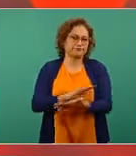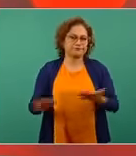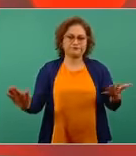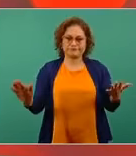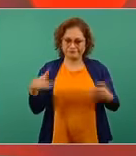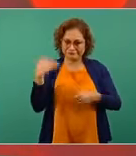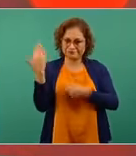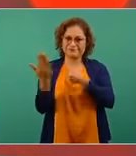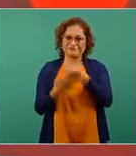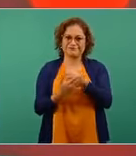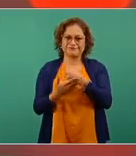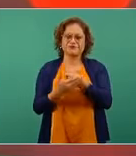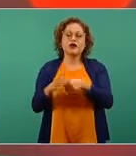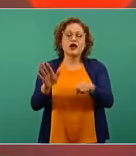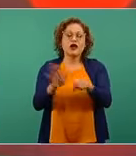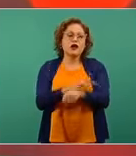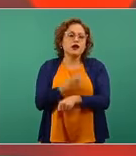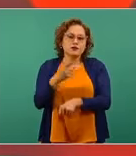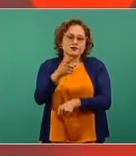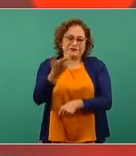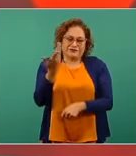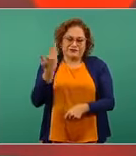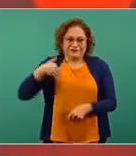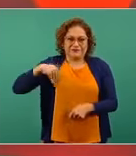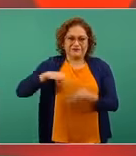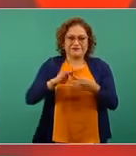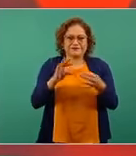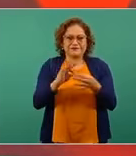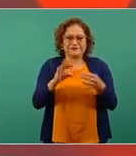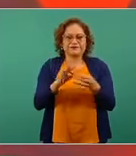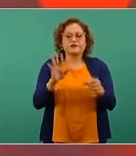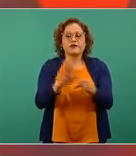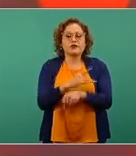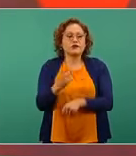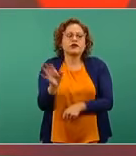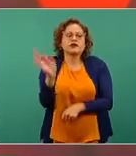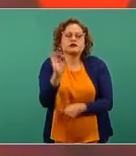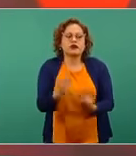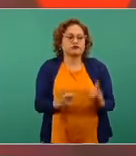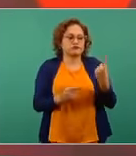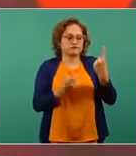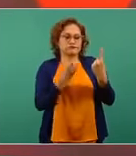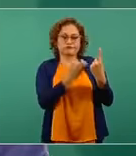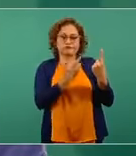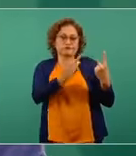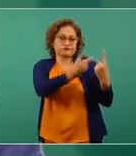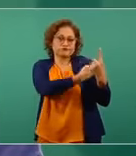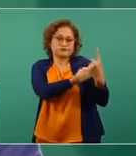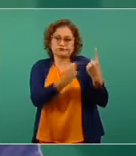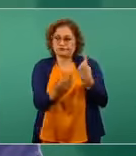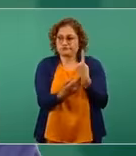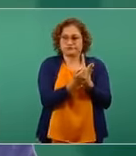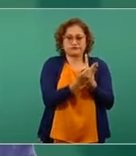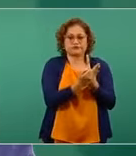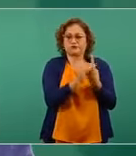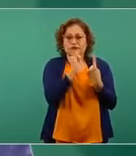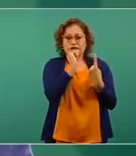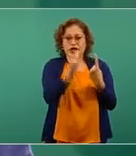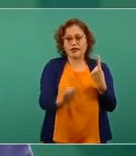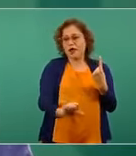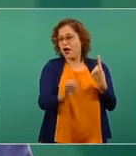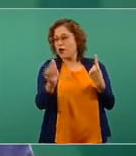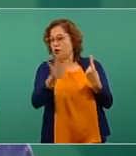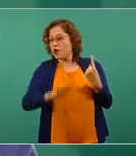comentar, porque una persona que aún no tenga protección y se infecte, ya no se va a encontrar con personas que se puedan